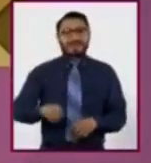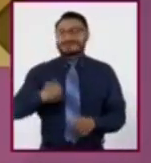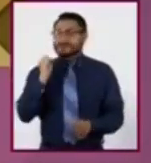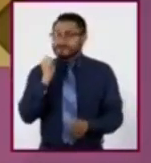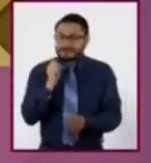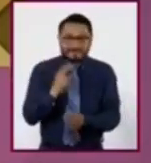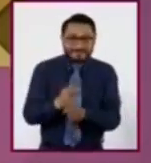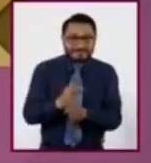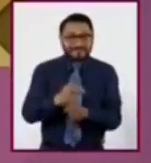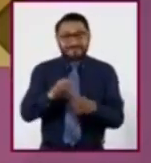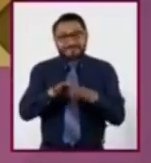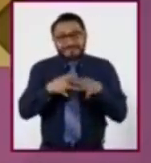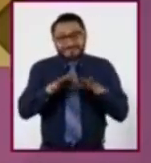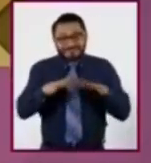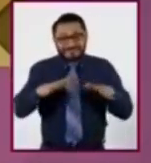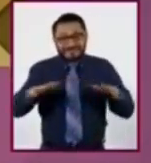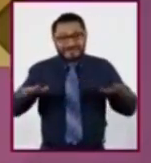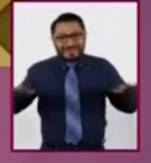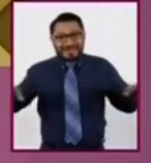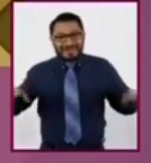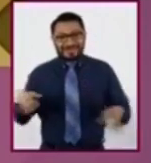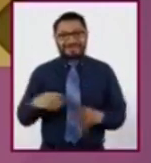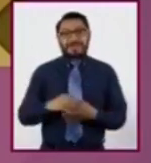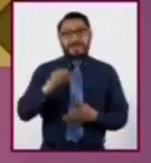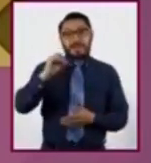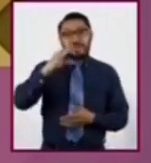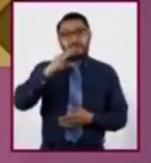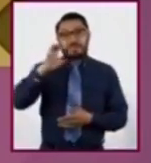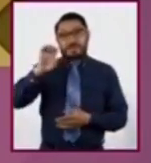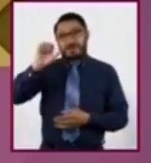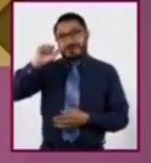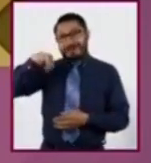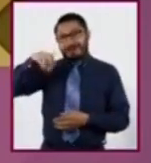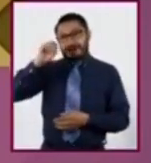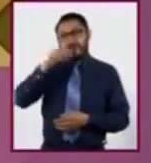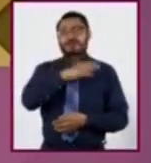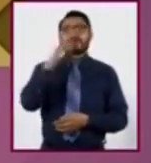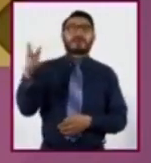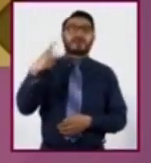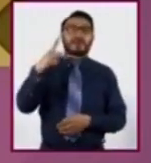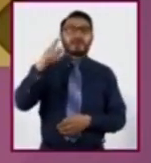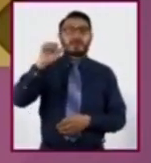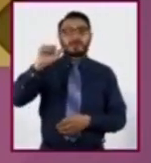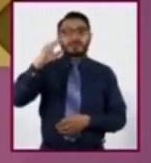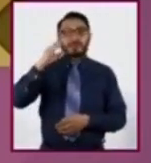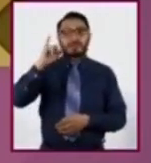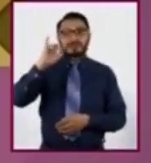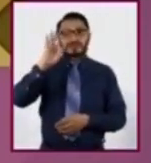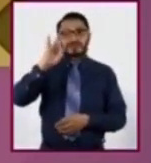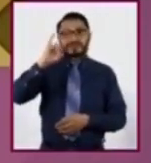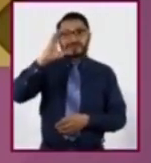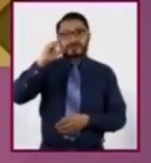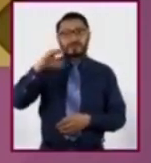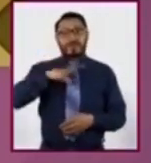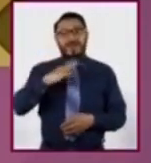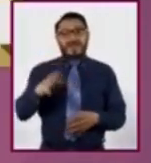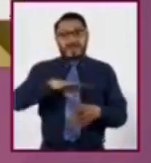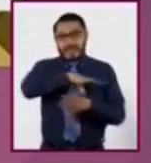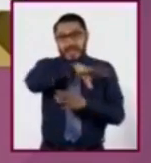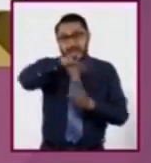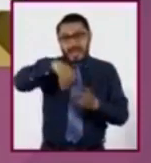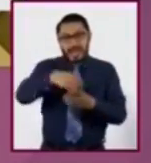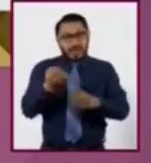ser bañado por las azules aguas del océano pacífico. La mayor parte del estado tiene un clima cálido,